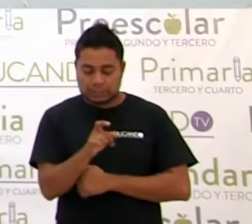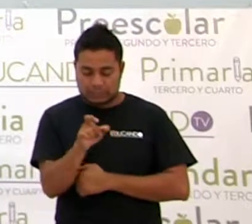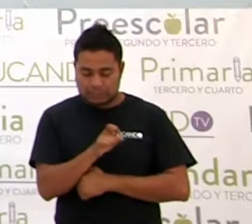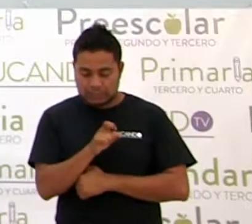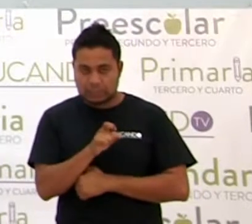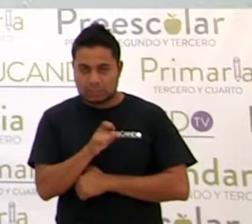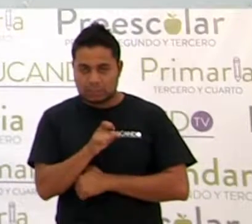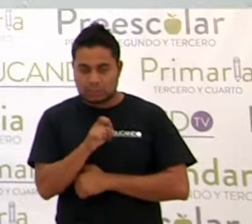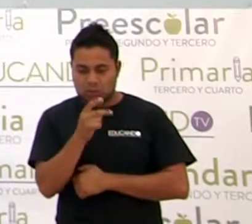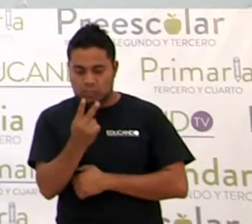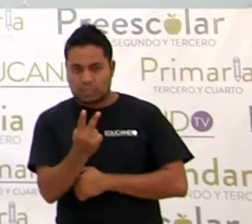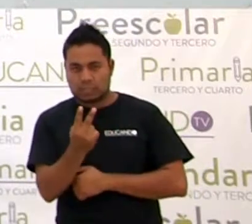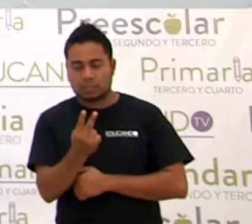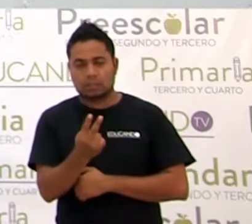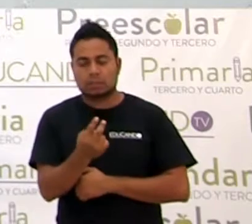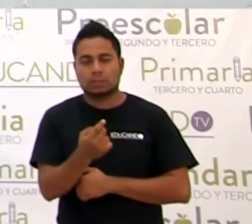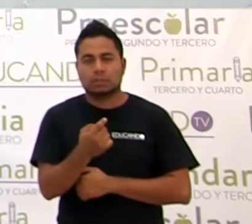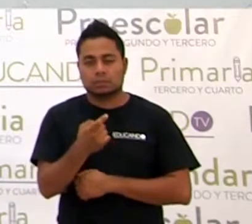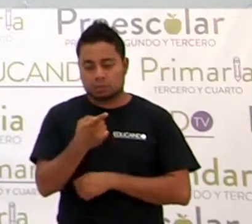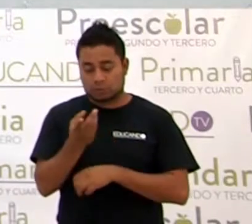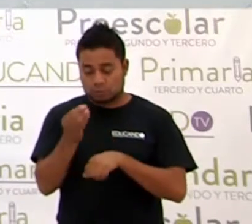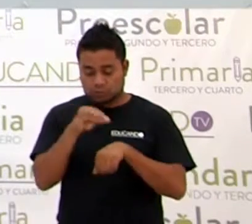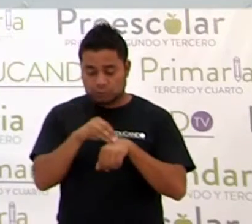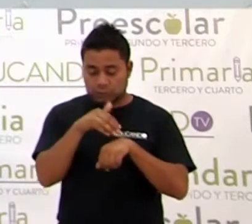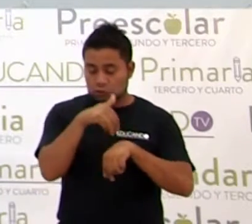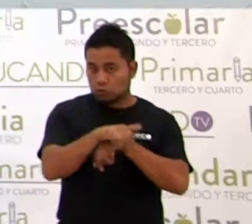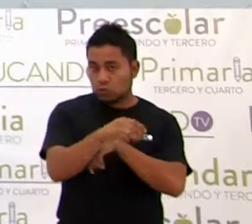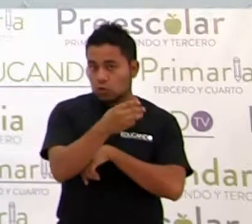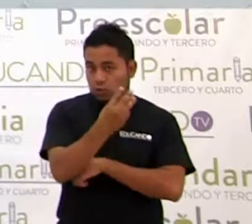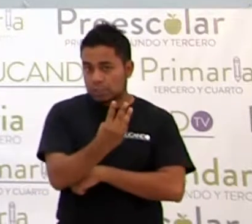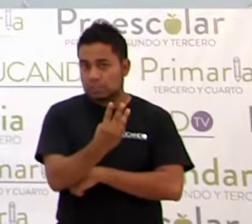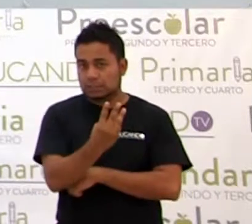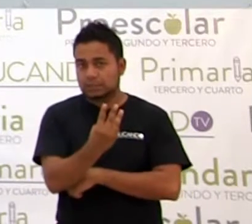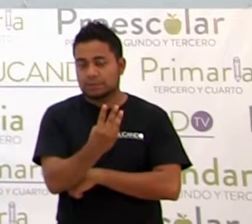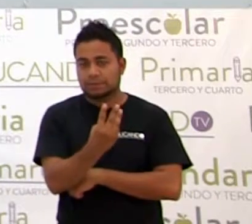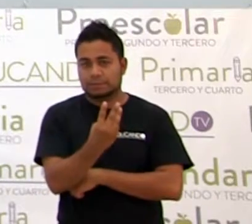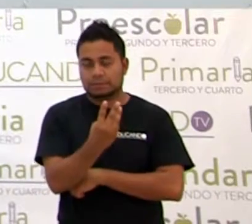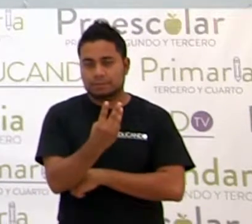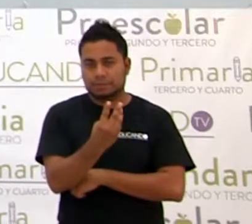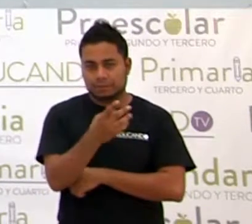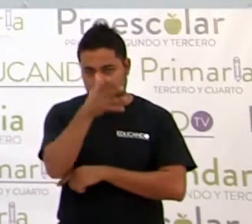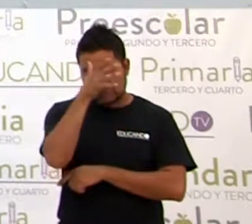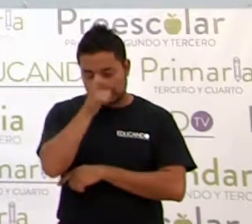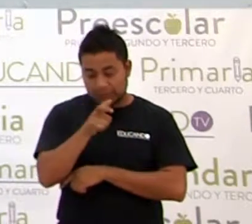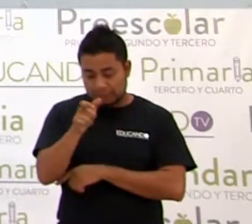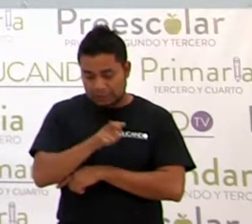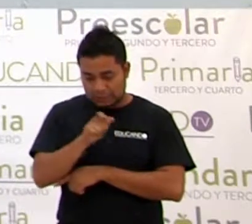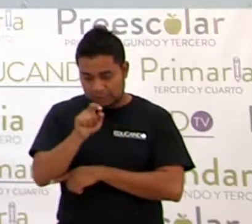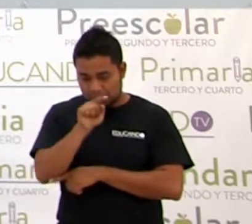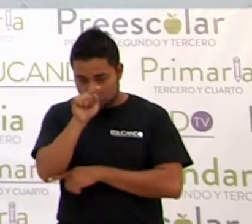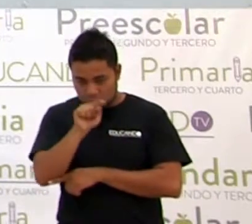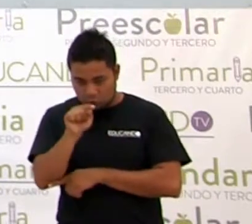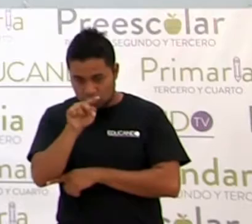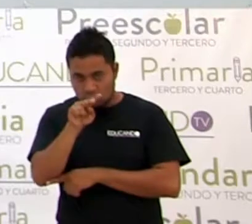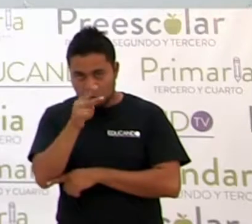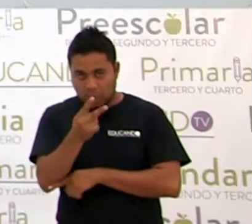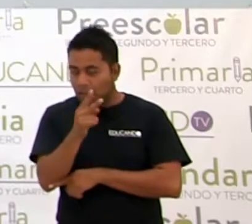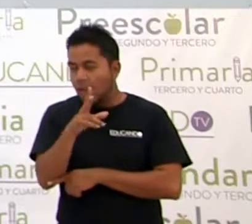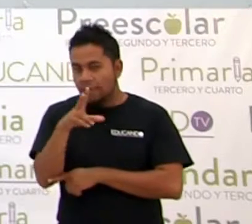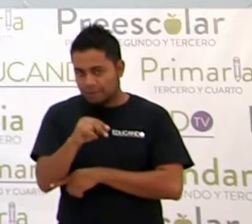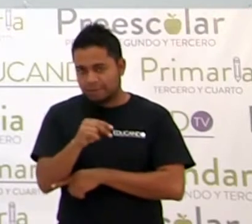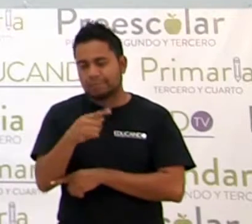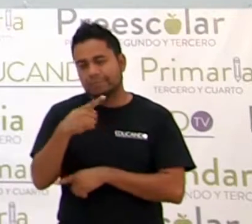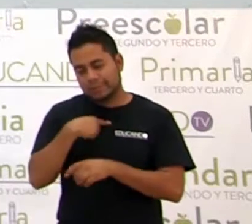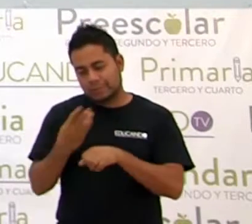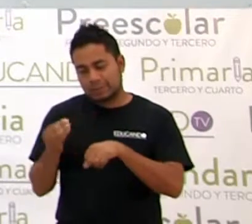cuadrada. Ponemos el número 3, y en lugar de la x cuadrada, vamos a